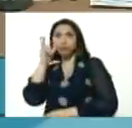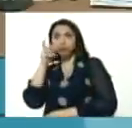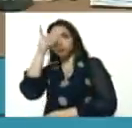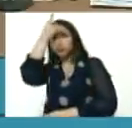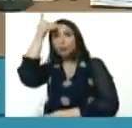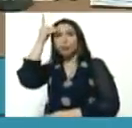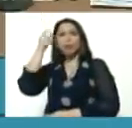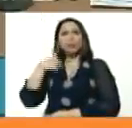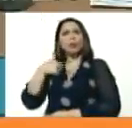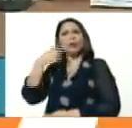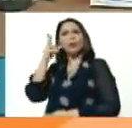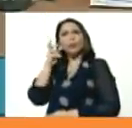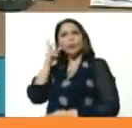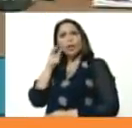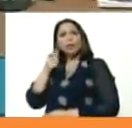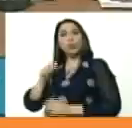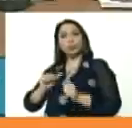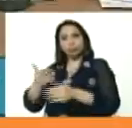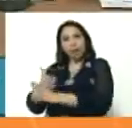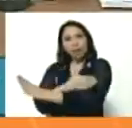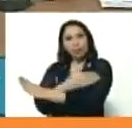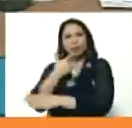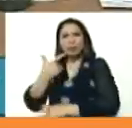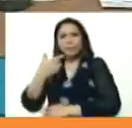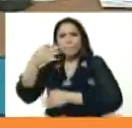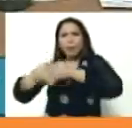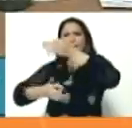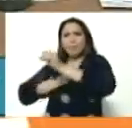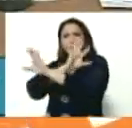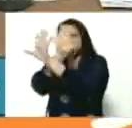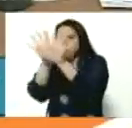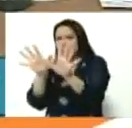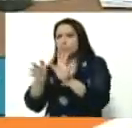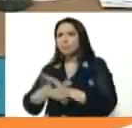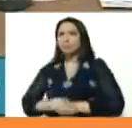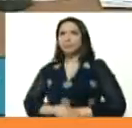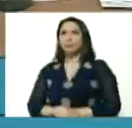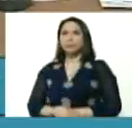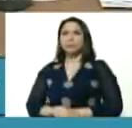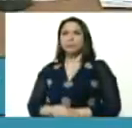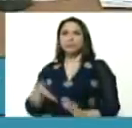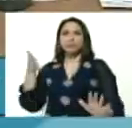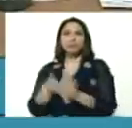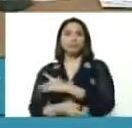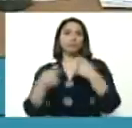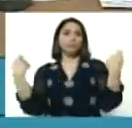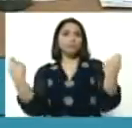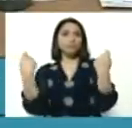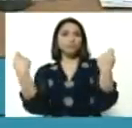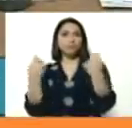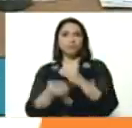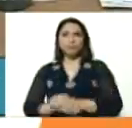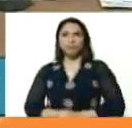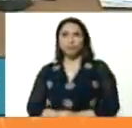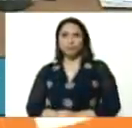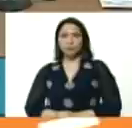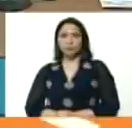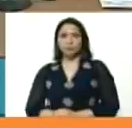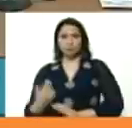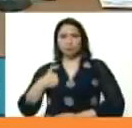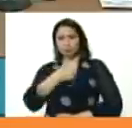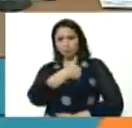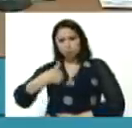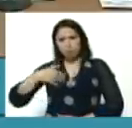Estaba escuchando, bueno, la introducción a esta jornada. Quise participar